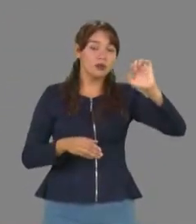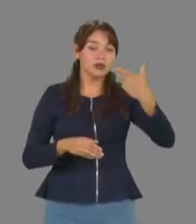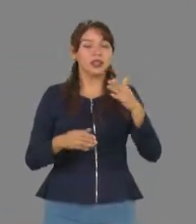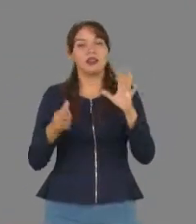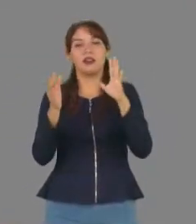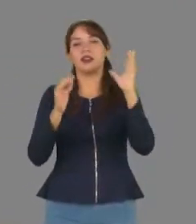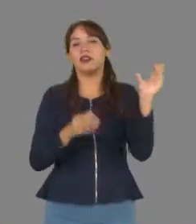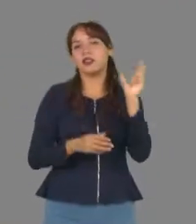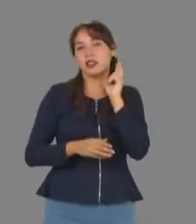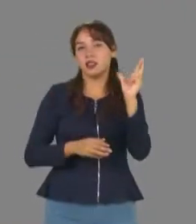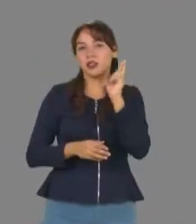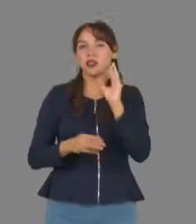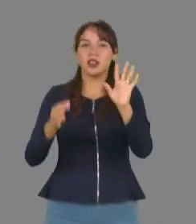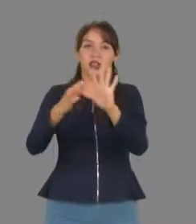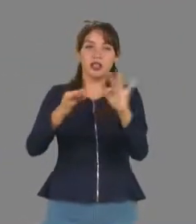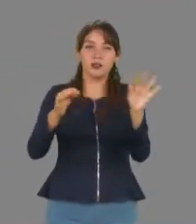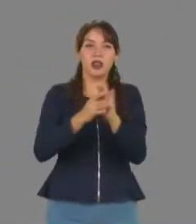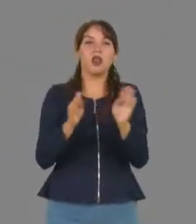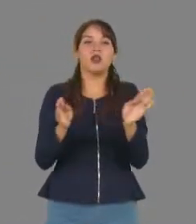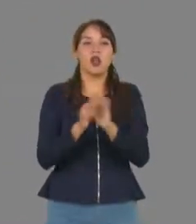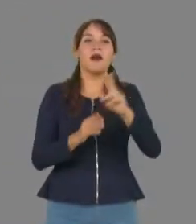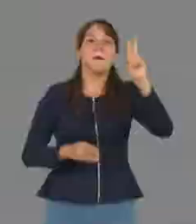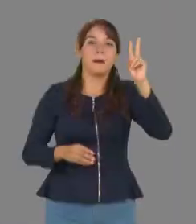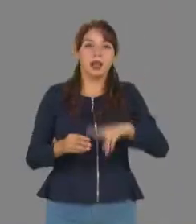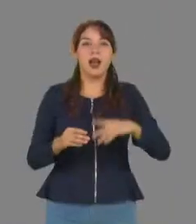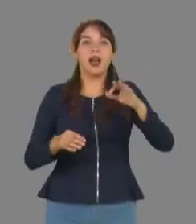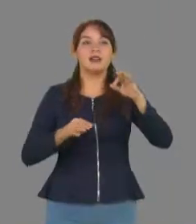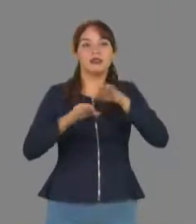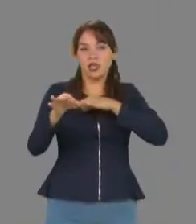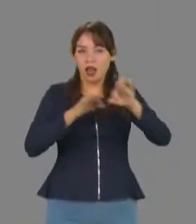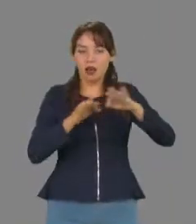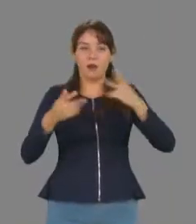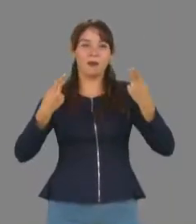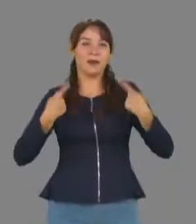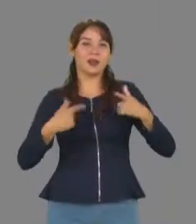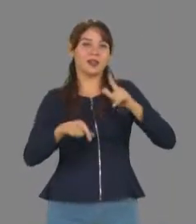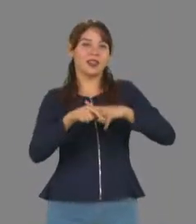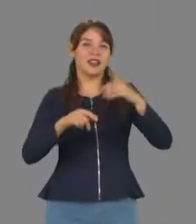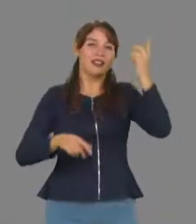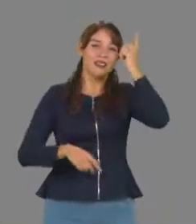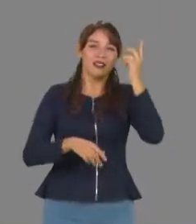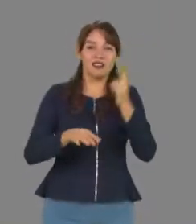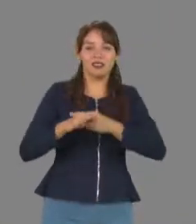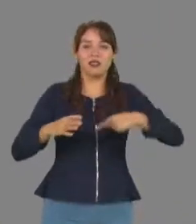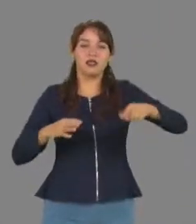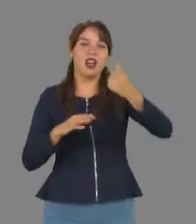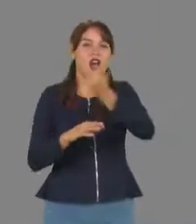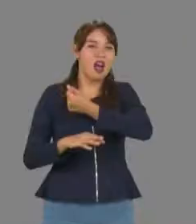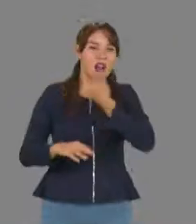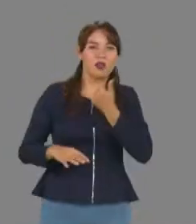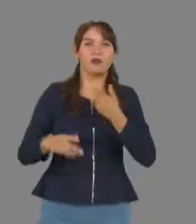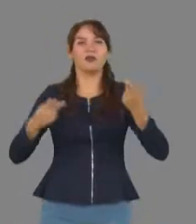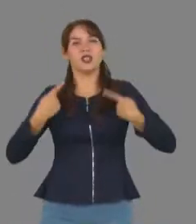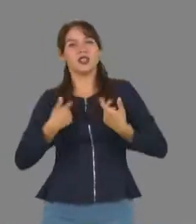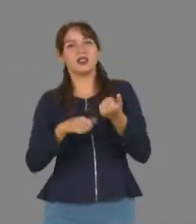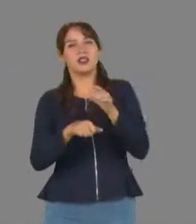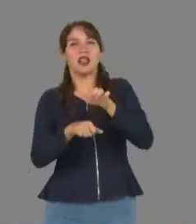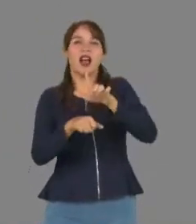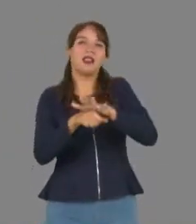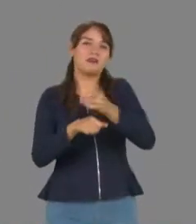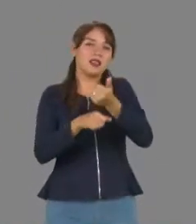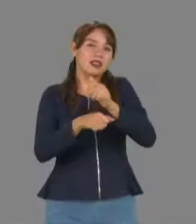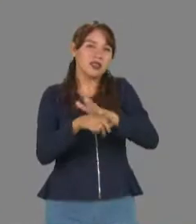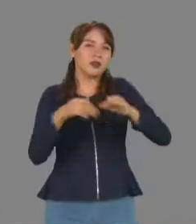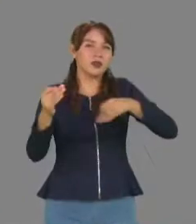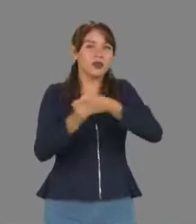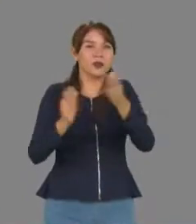Suárez Fernández reconoció el trabajo que han sostenido los directivos, académicos, estudiantes y personal administrativo para fortalecer